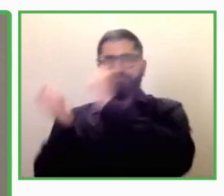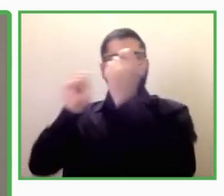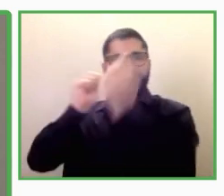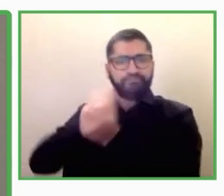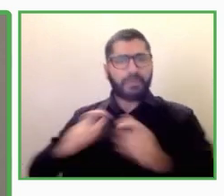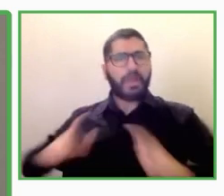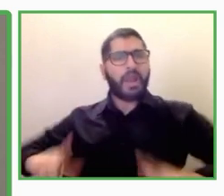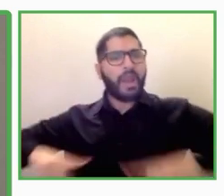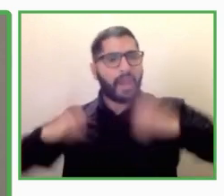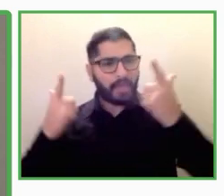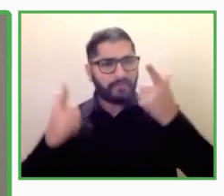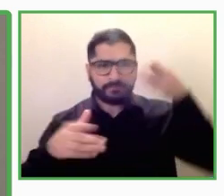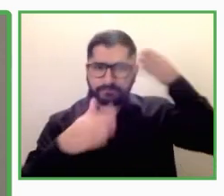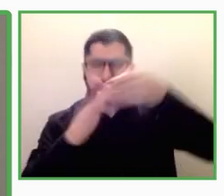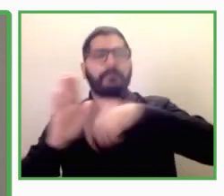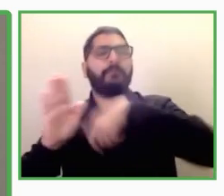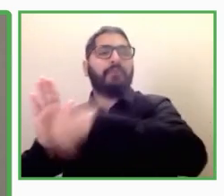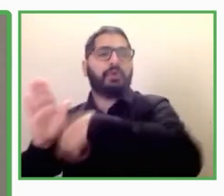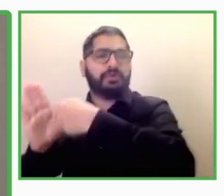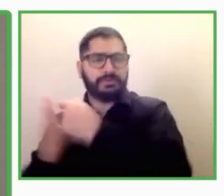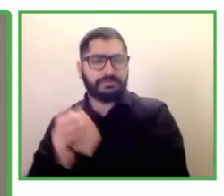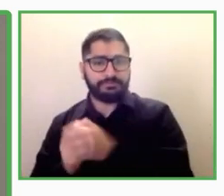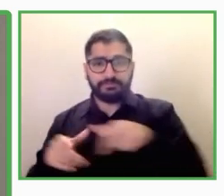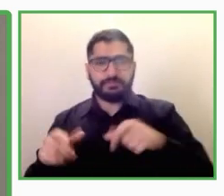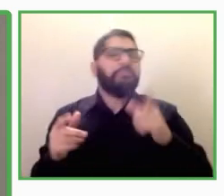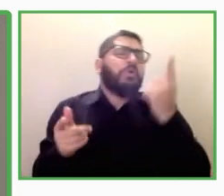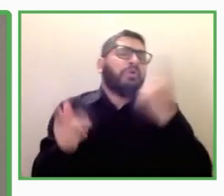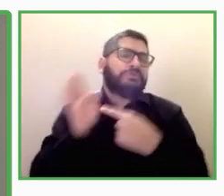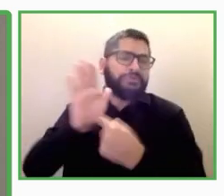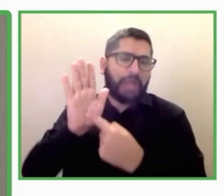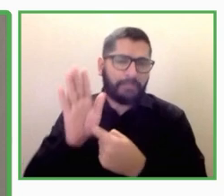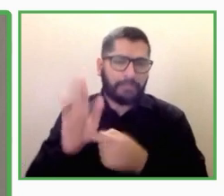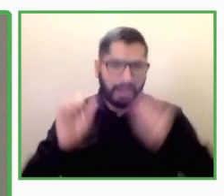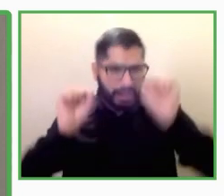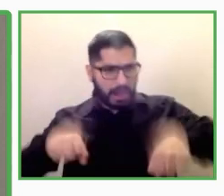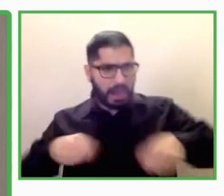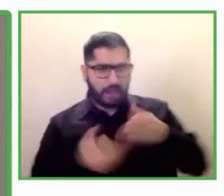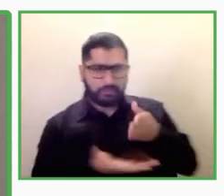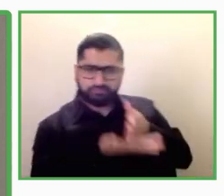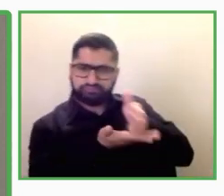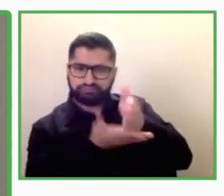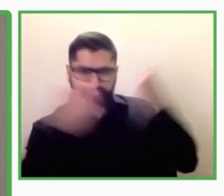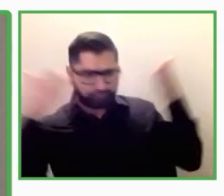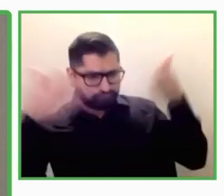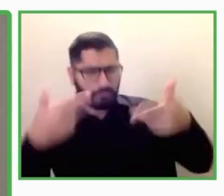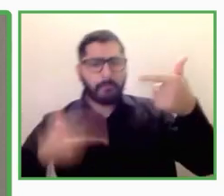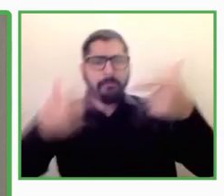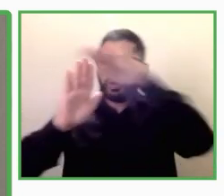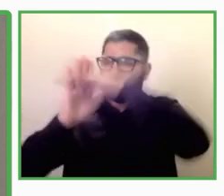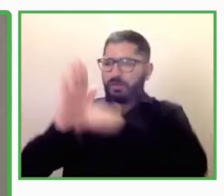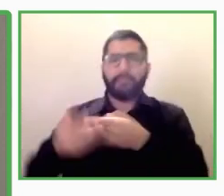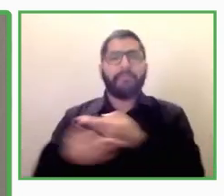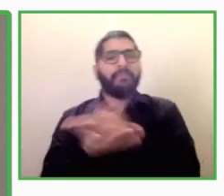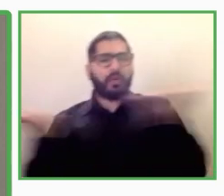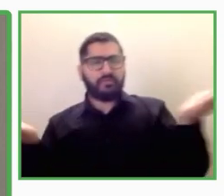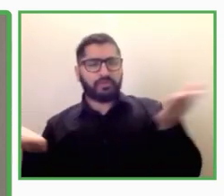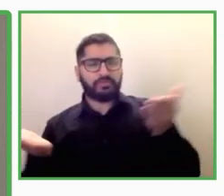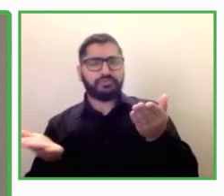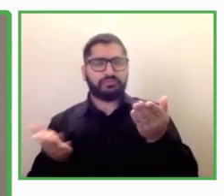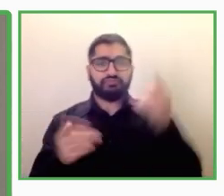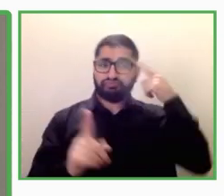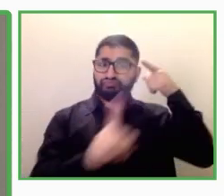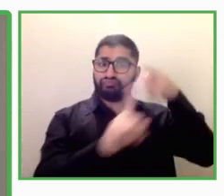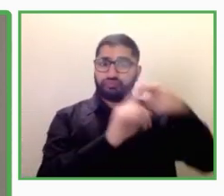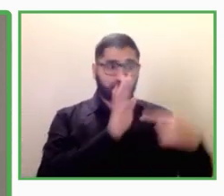empezar a regular a través de política pública algunos riesgos que se derivan de los softwares de contratación que utilizan la inteligencia artificial,